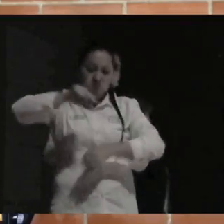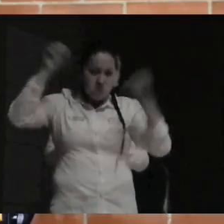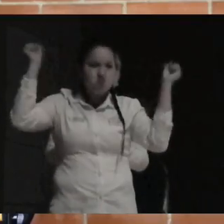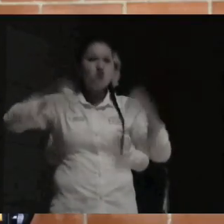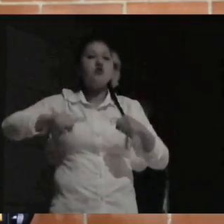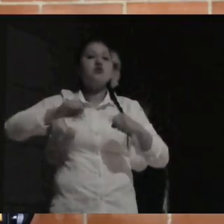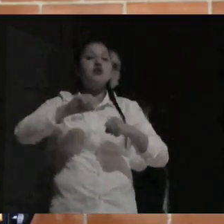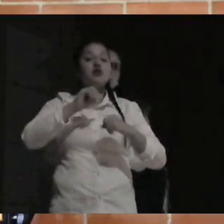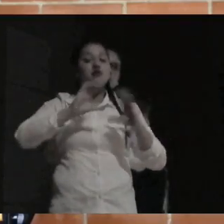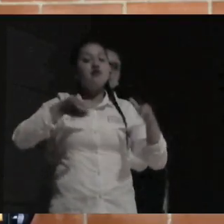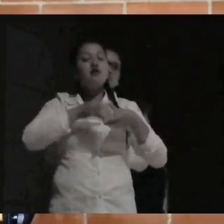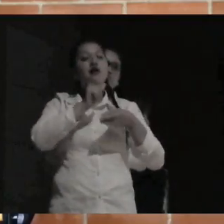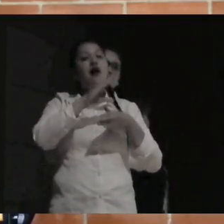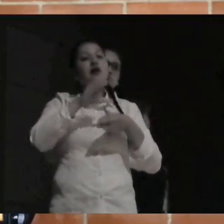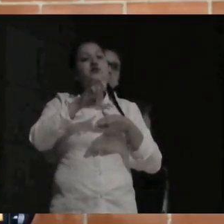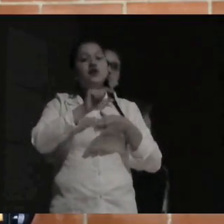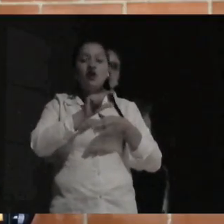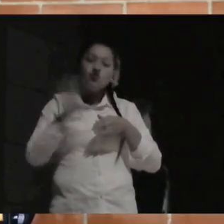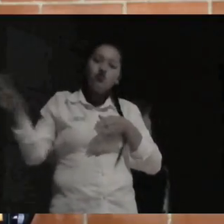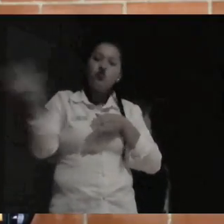Asela somos todos